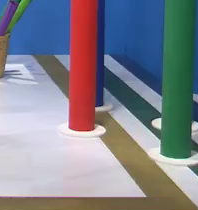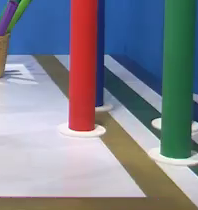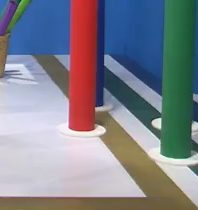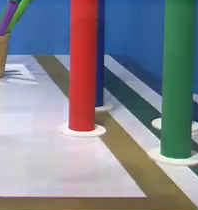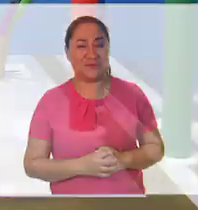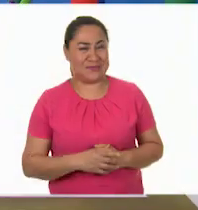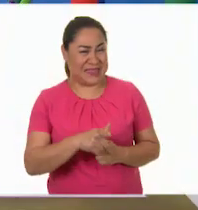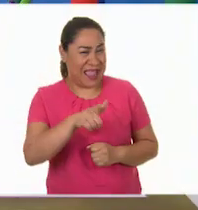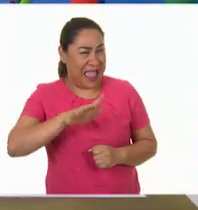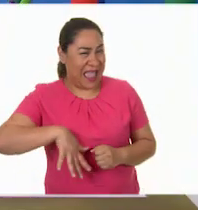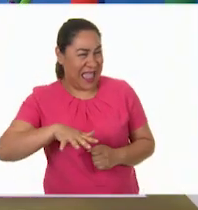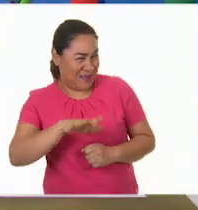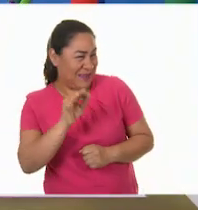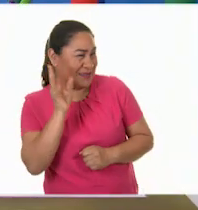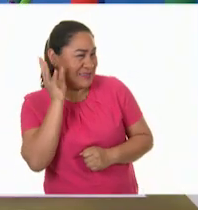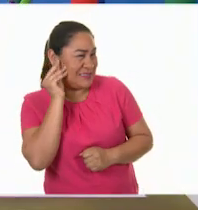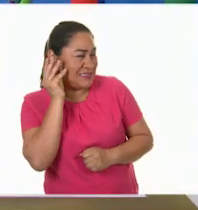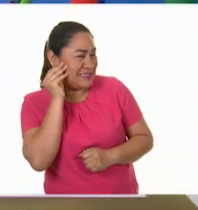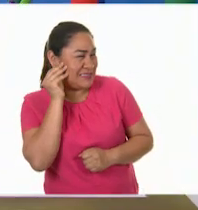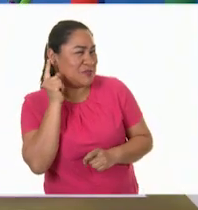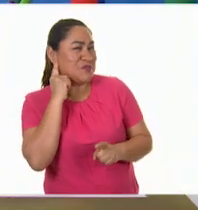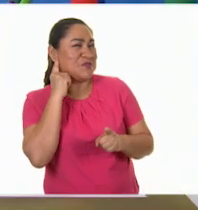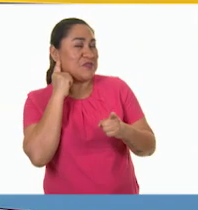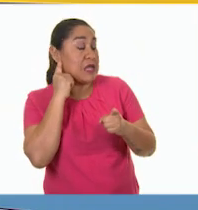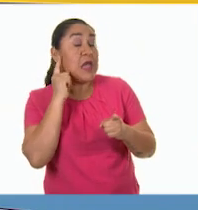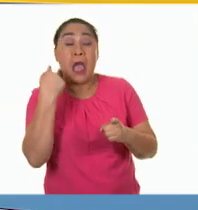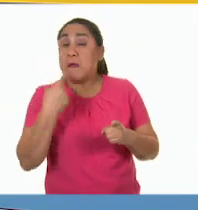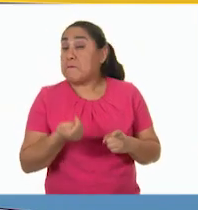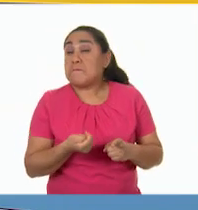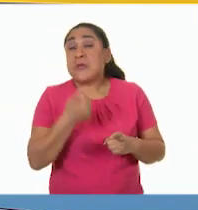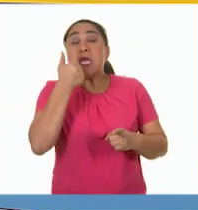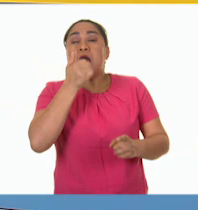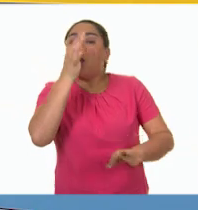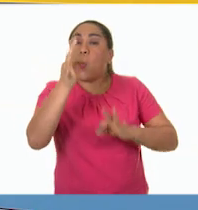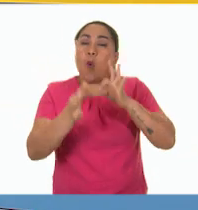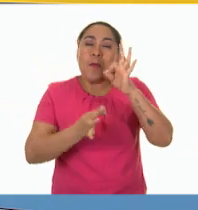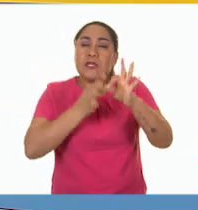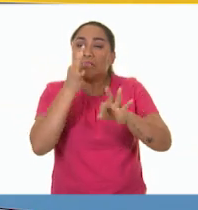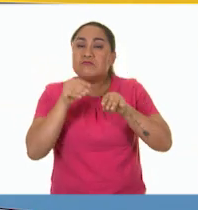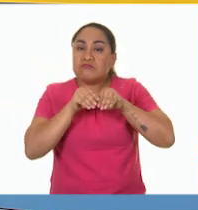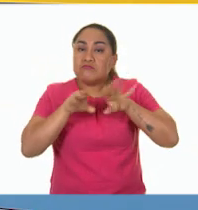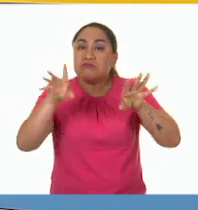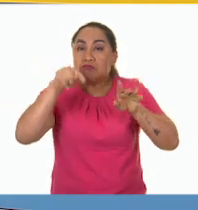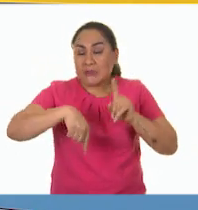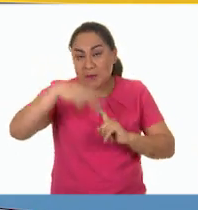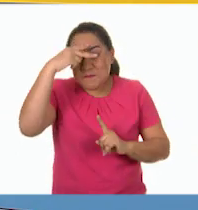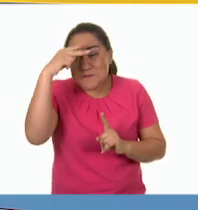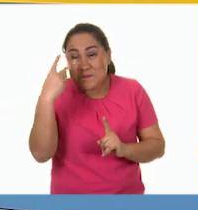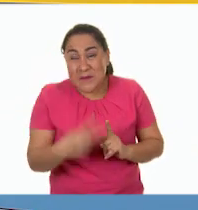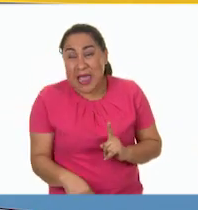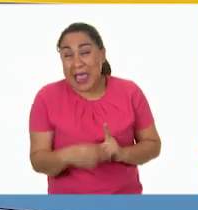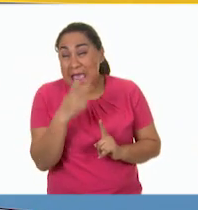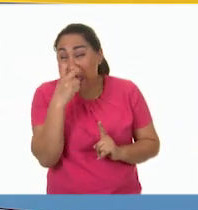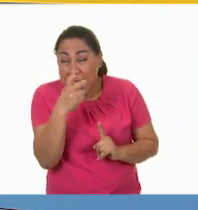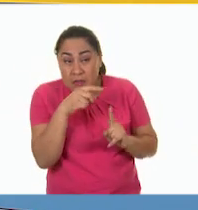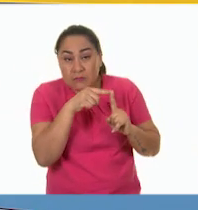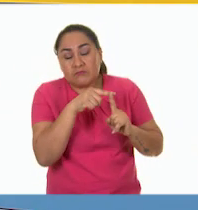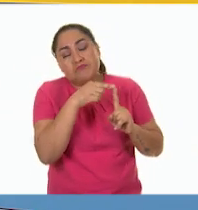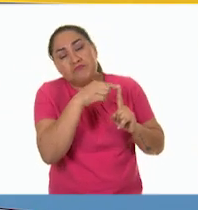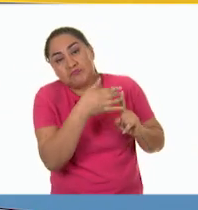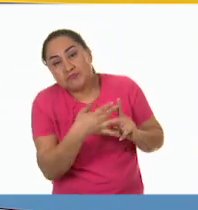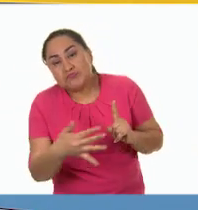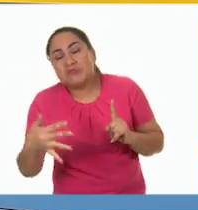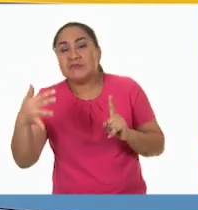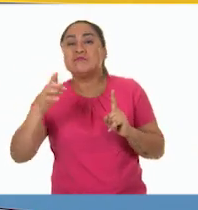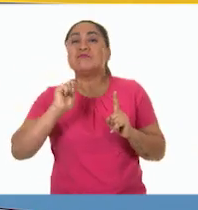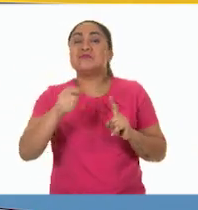Eso que acabamos de escuchar fue el primer comercial de la historia de la radio mexicana, el cual marcó un parteaguas para la vida